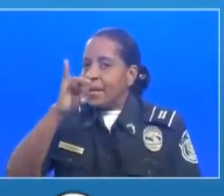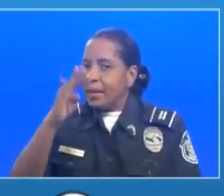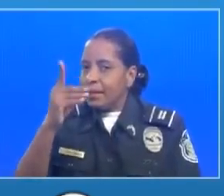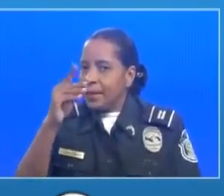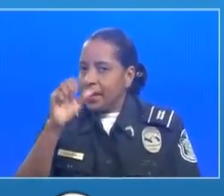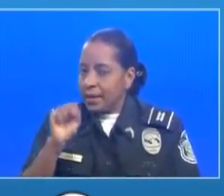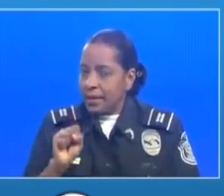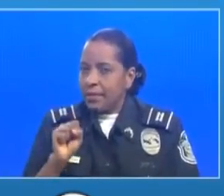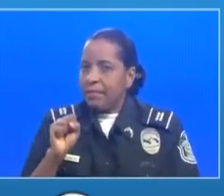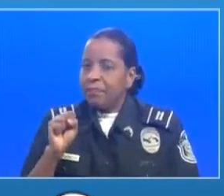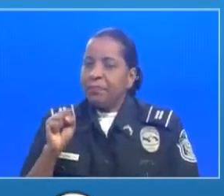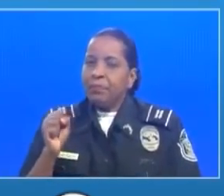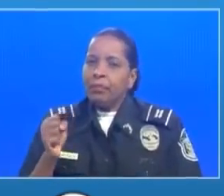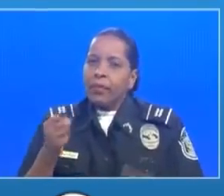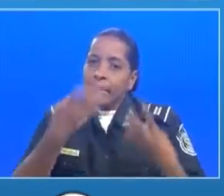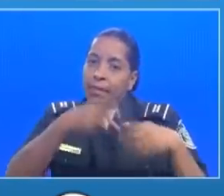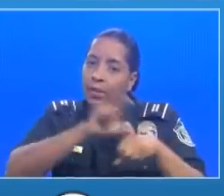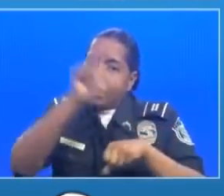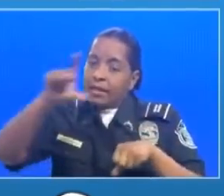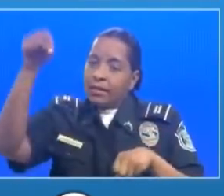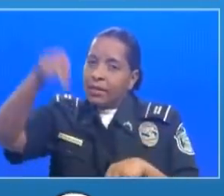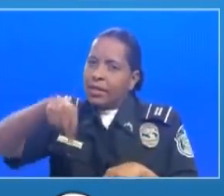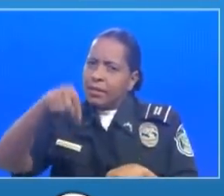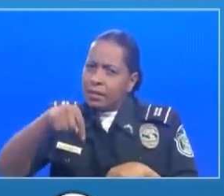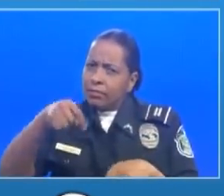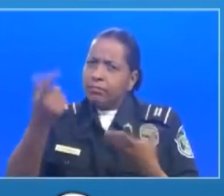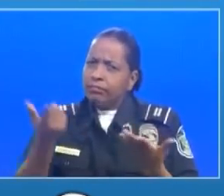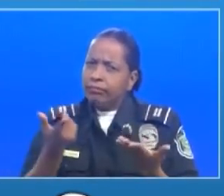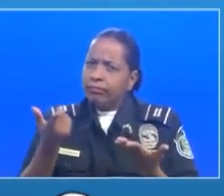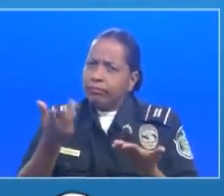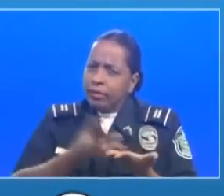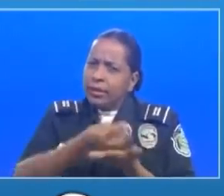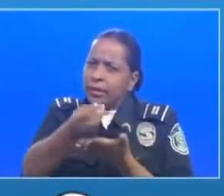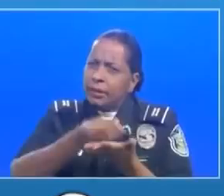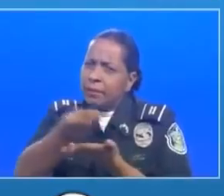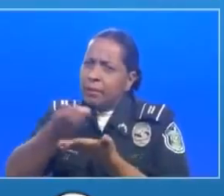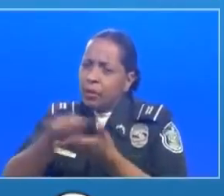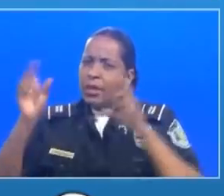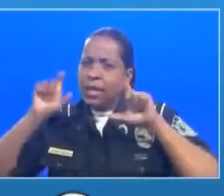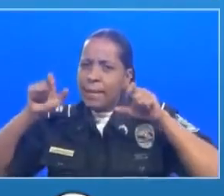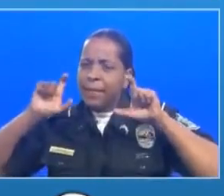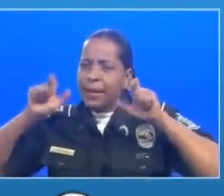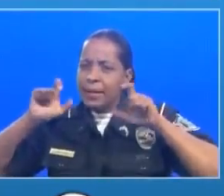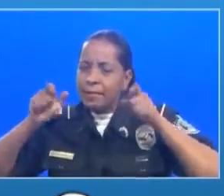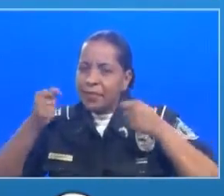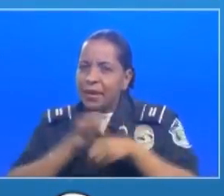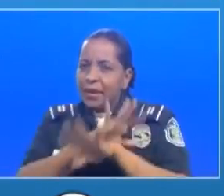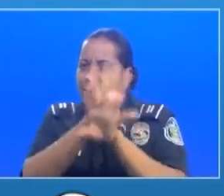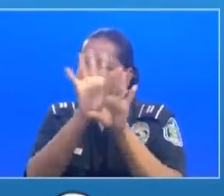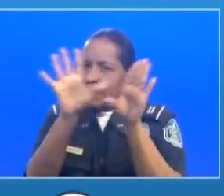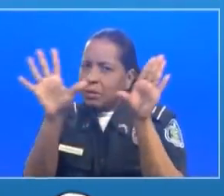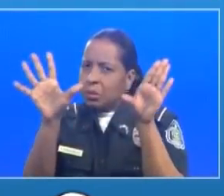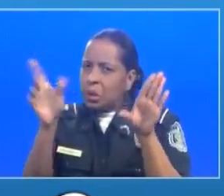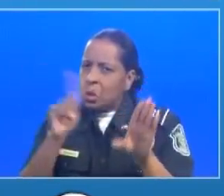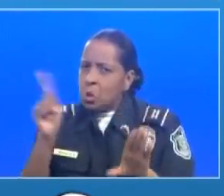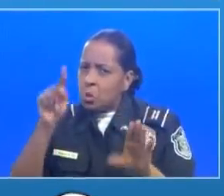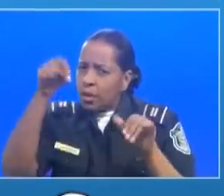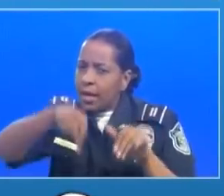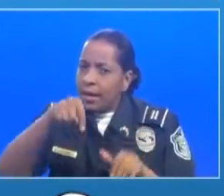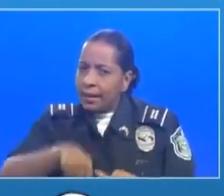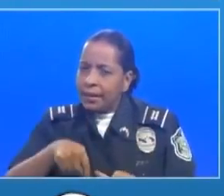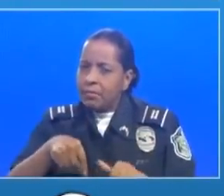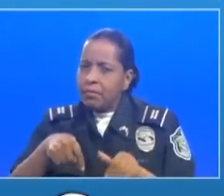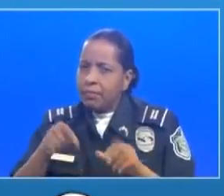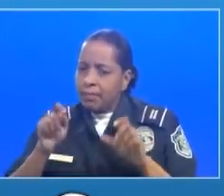la industria nacional que es la gran importadora de maíz aclarando que el maíz que se importa a Panamá es para consumo